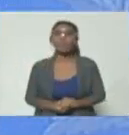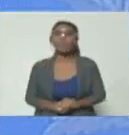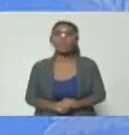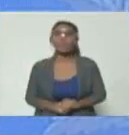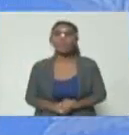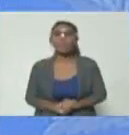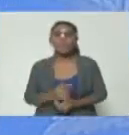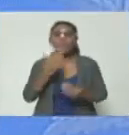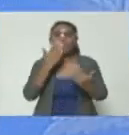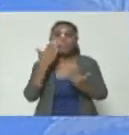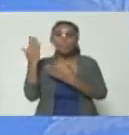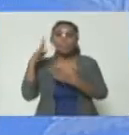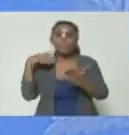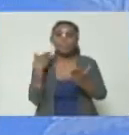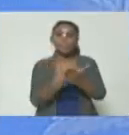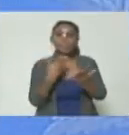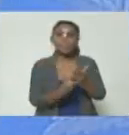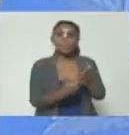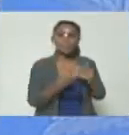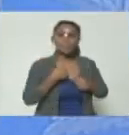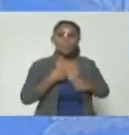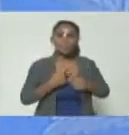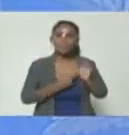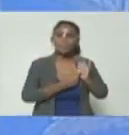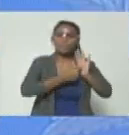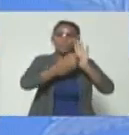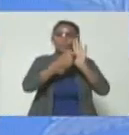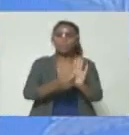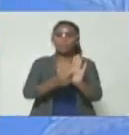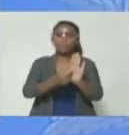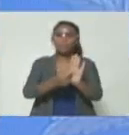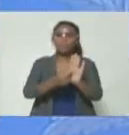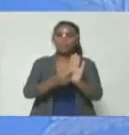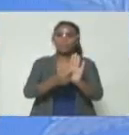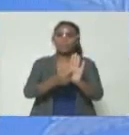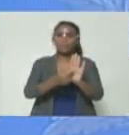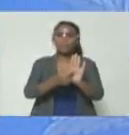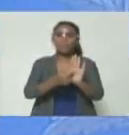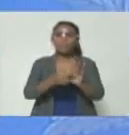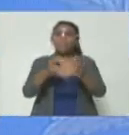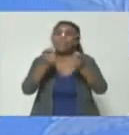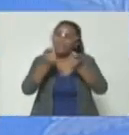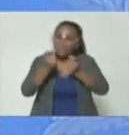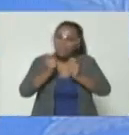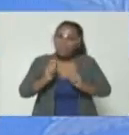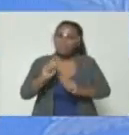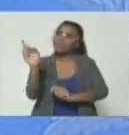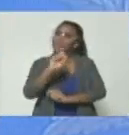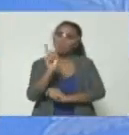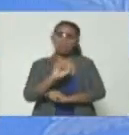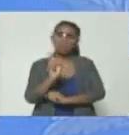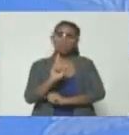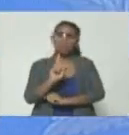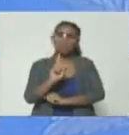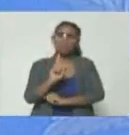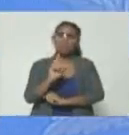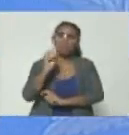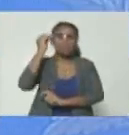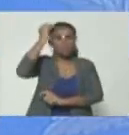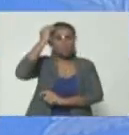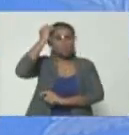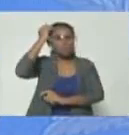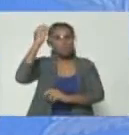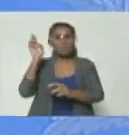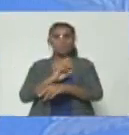Miren estas pruebas que les voy a mostrar, y traten de no encender